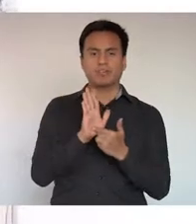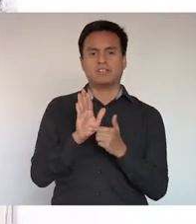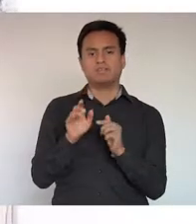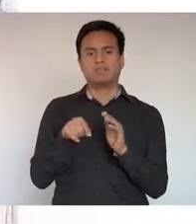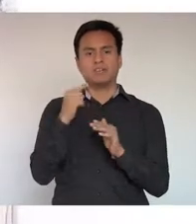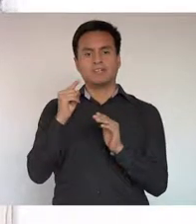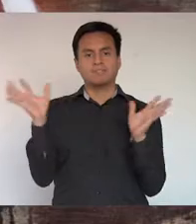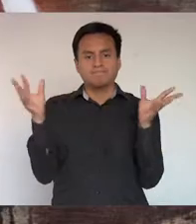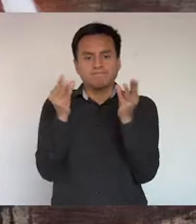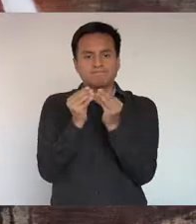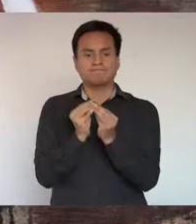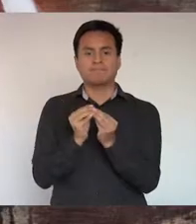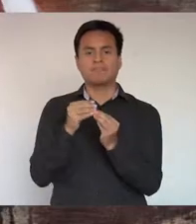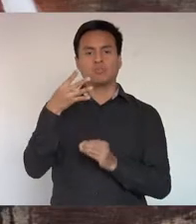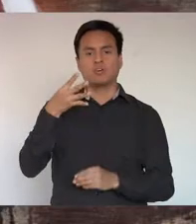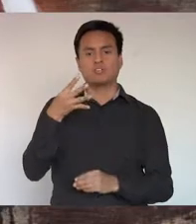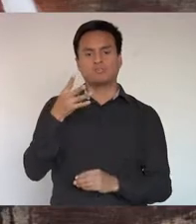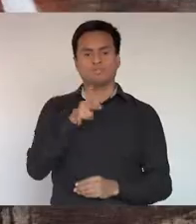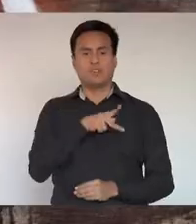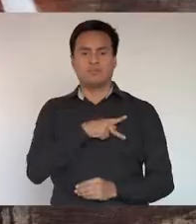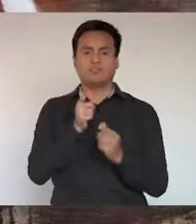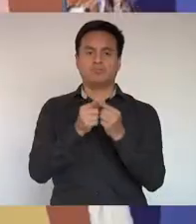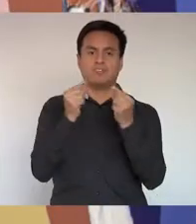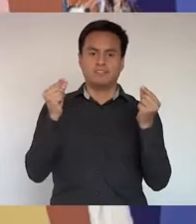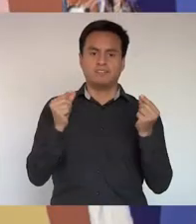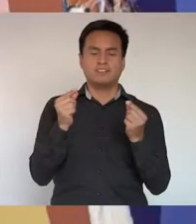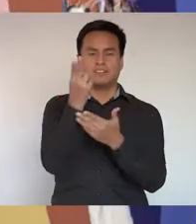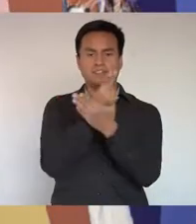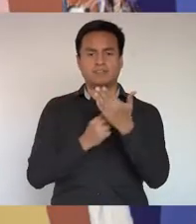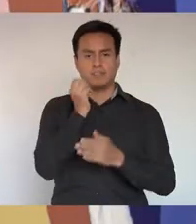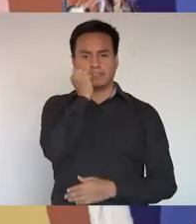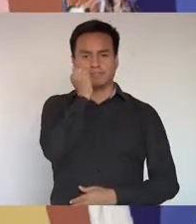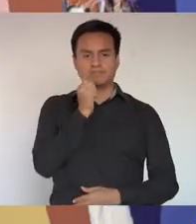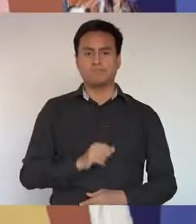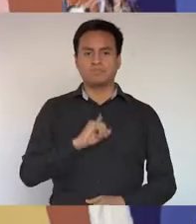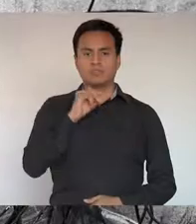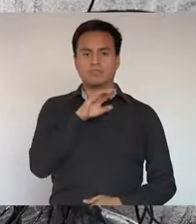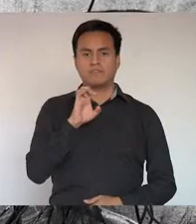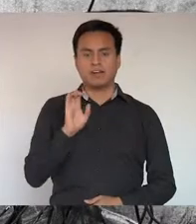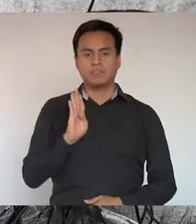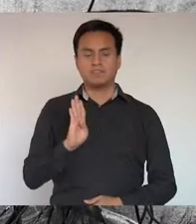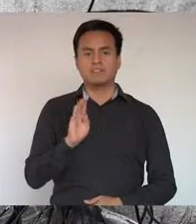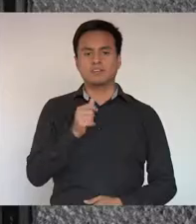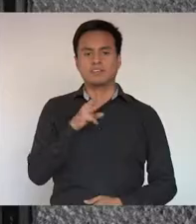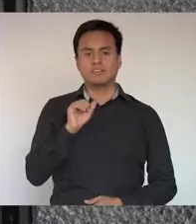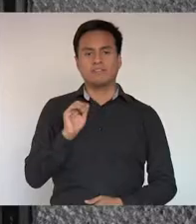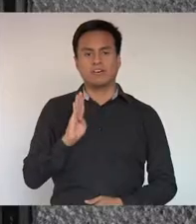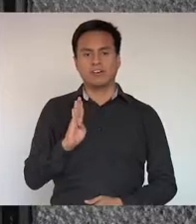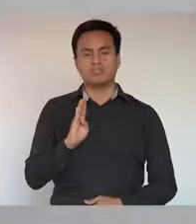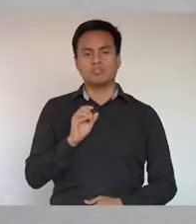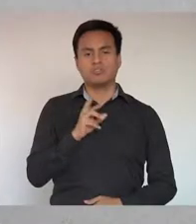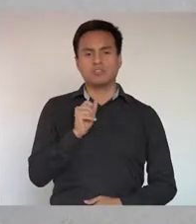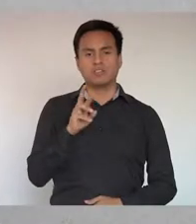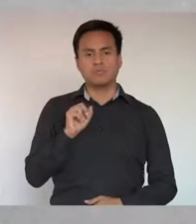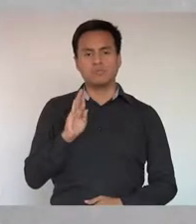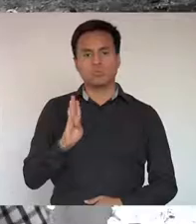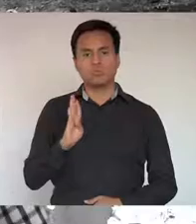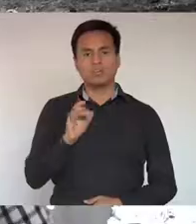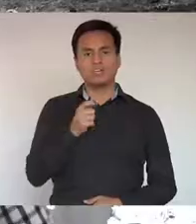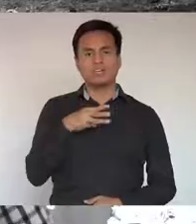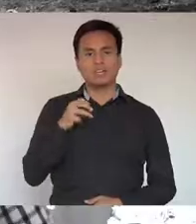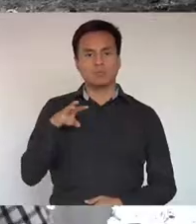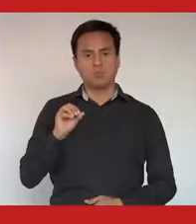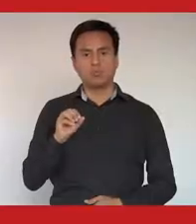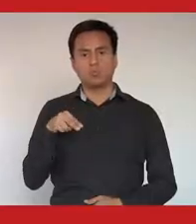través de la muestra que reúne por primera vez a cuatro premios nacionales de artes plásticas. José Balmes, Gracia Barrios, Roserbrú y